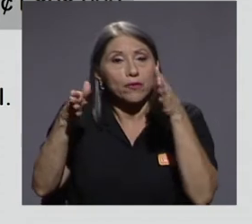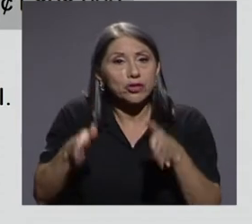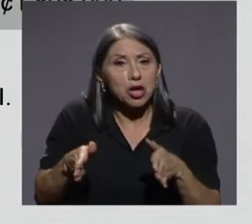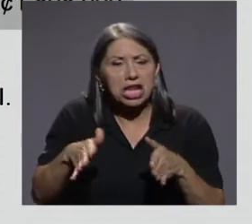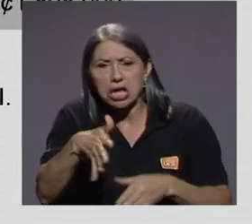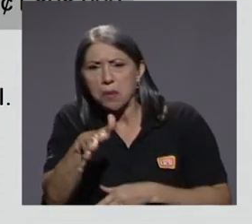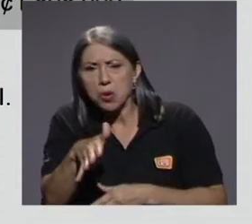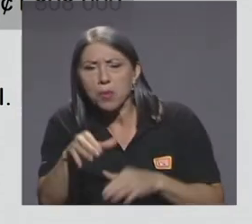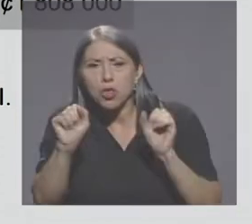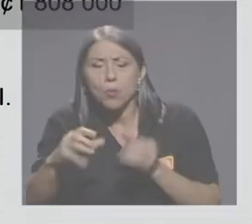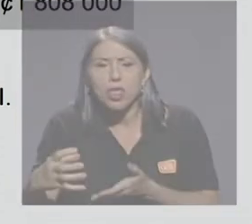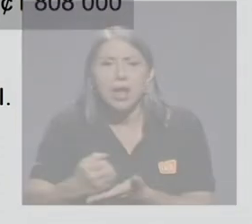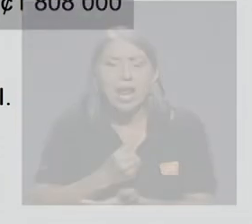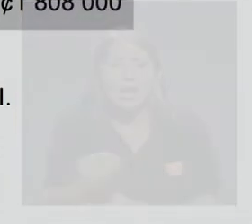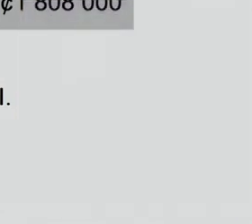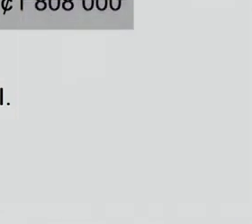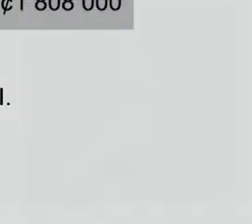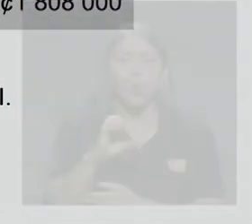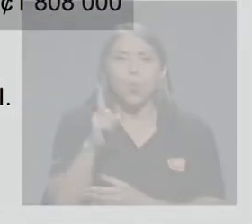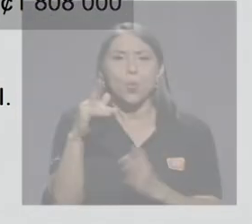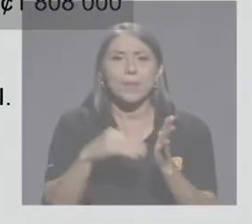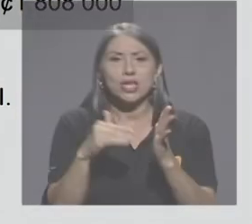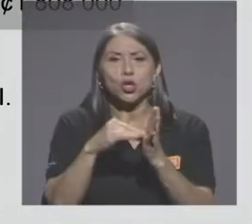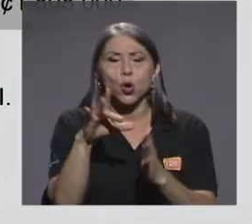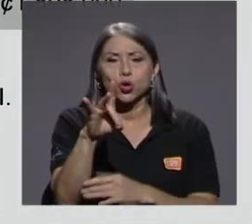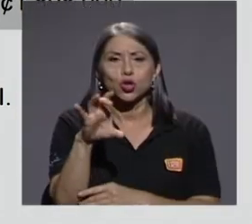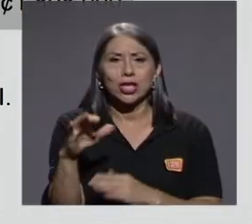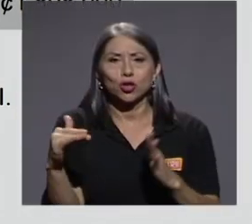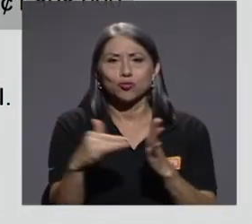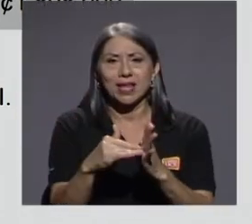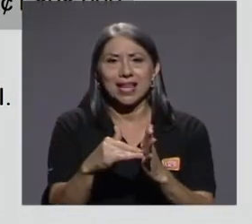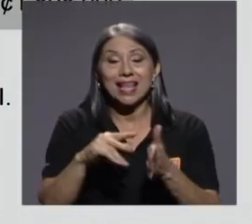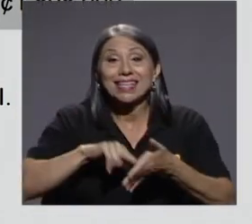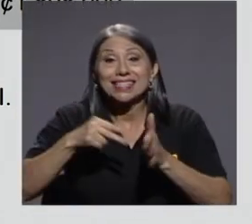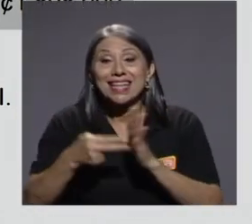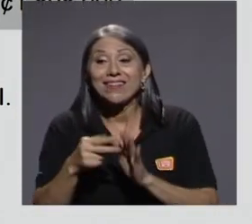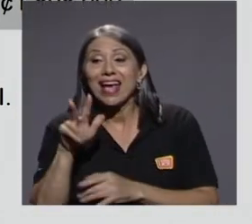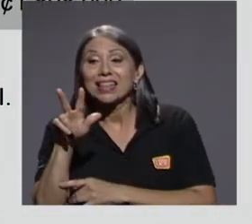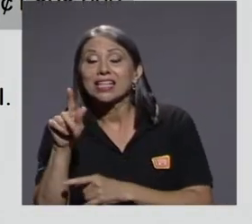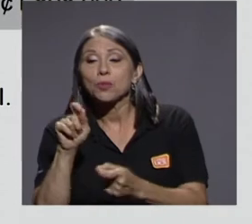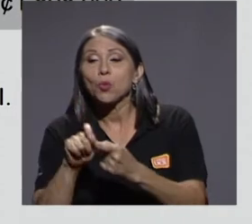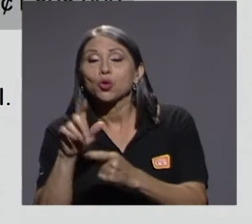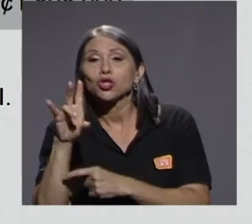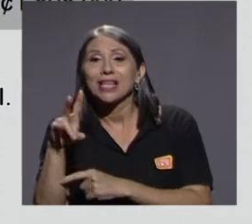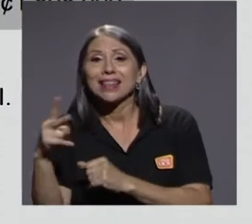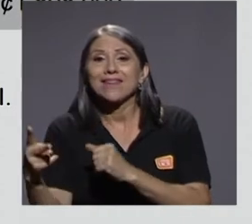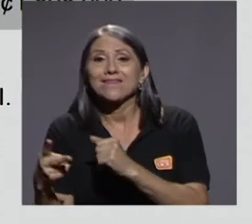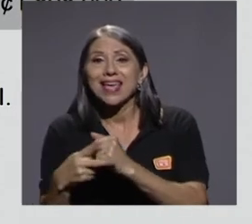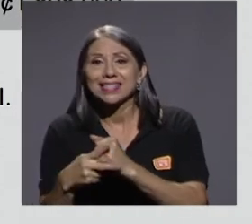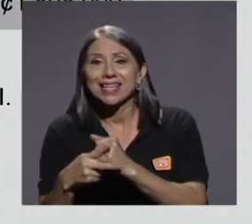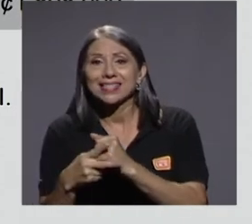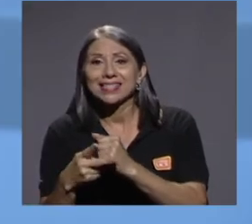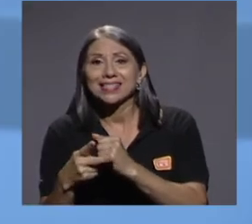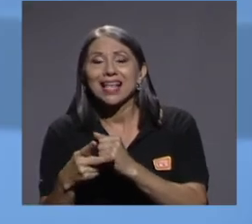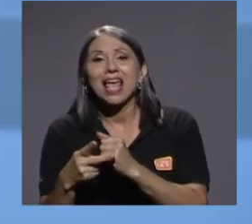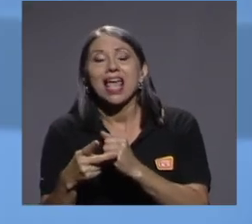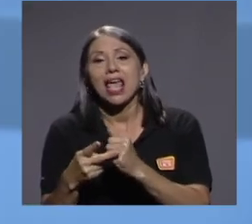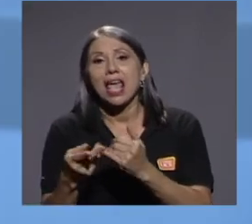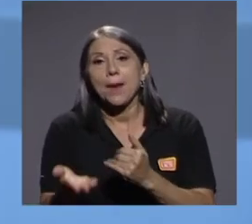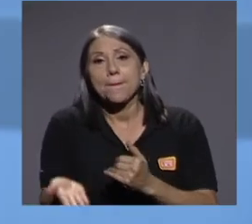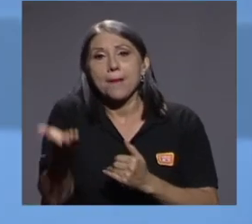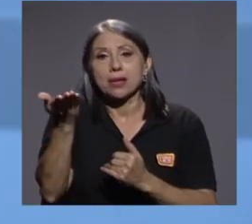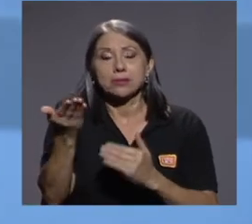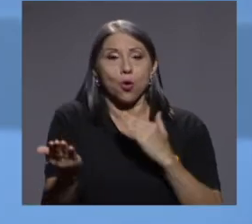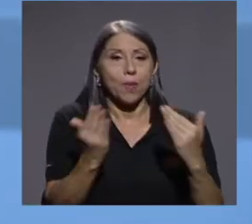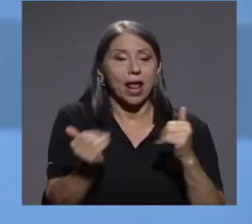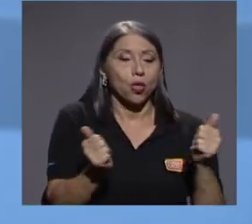en promedio millón 800 mil. Esto es 3.7 veces el ingreso de la primer pareja. Ahora bien,